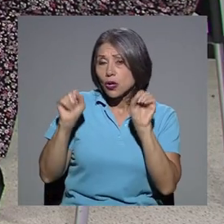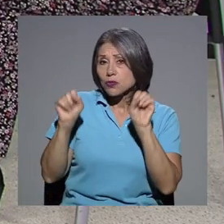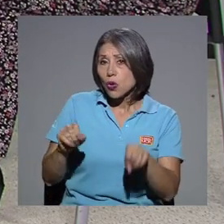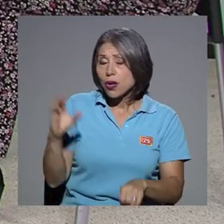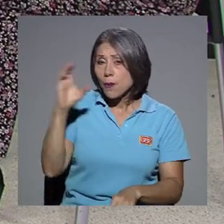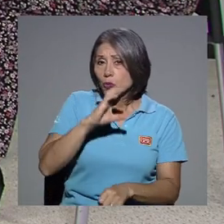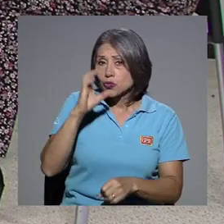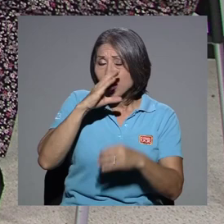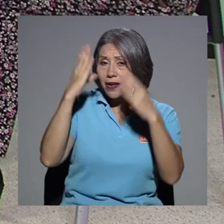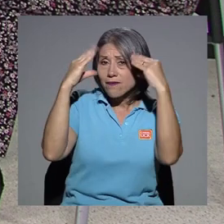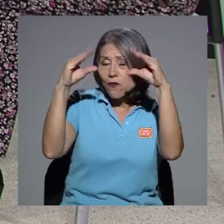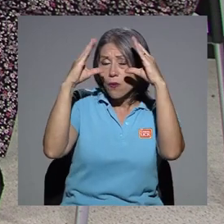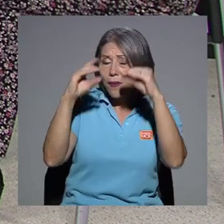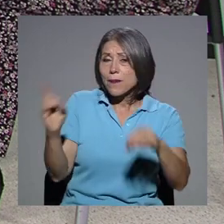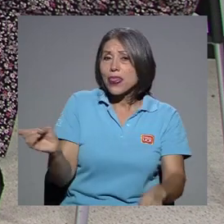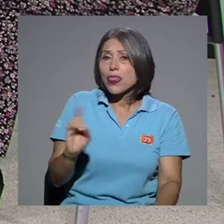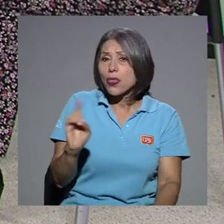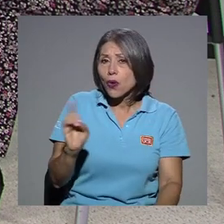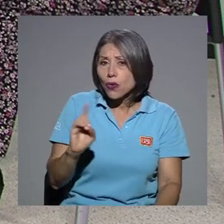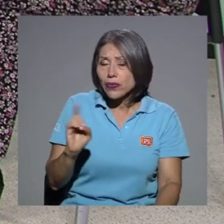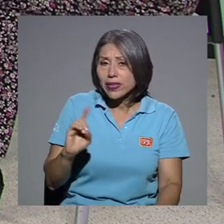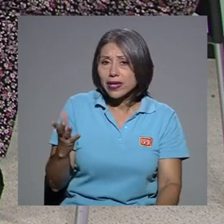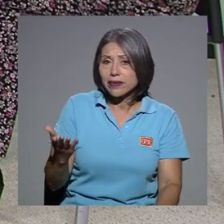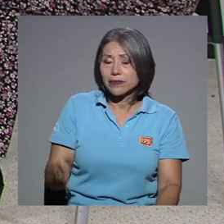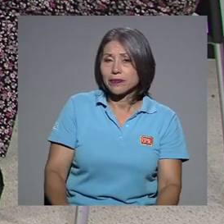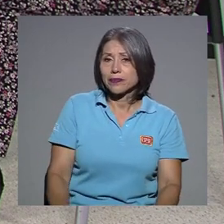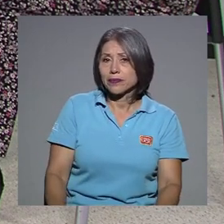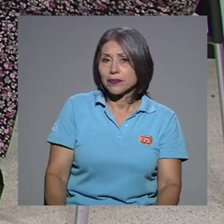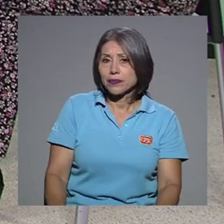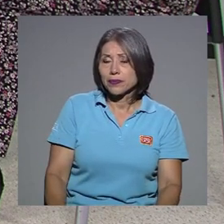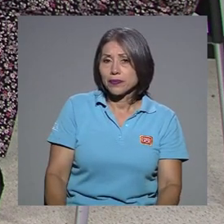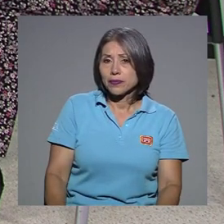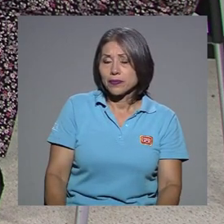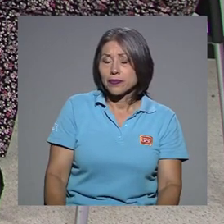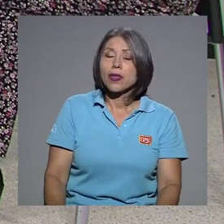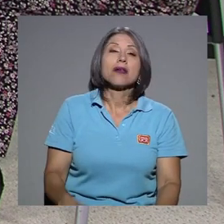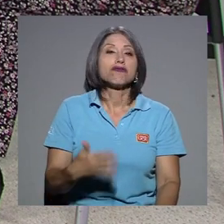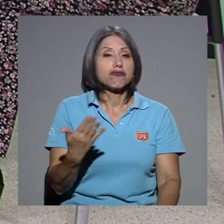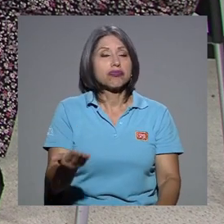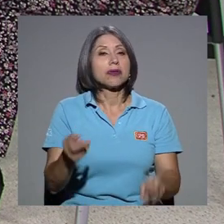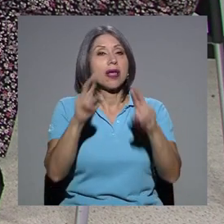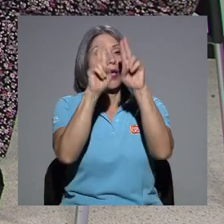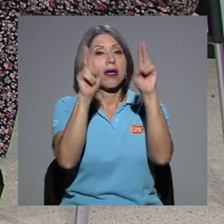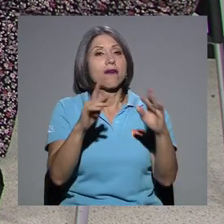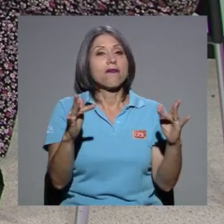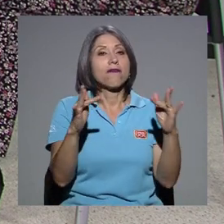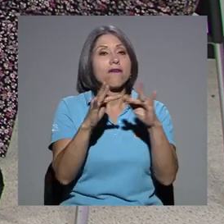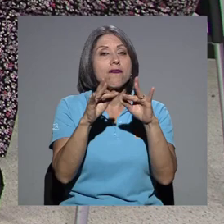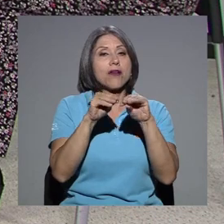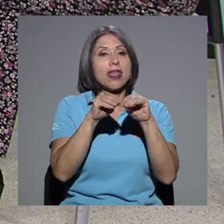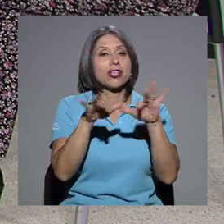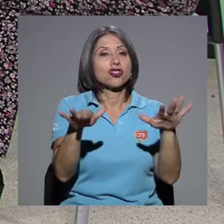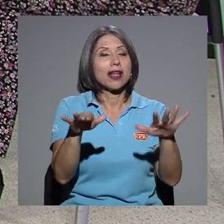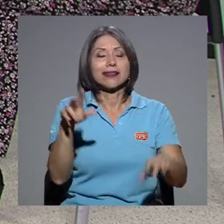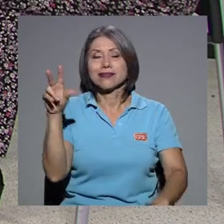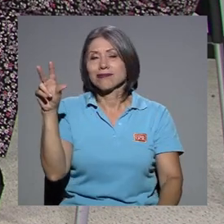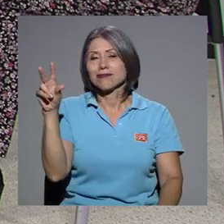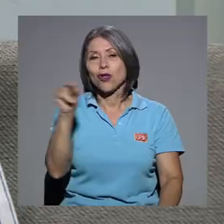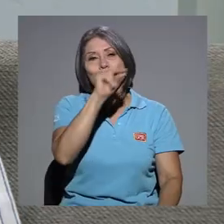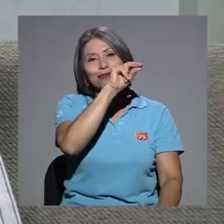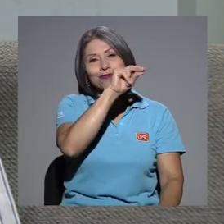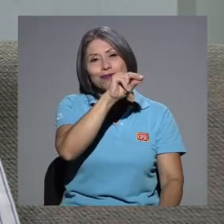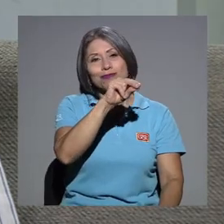acerca de este virus? Sí, en redes sociales no, por favor, porque hay mucha información